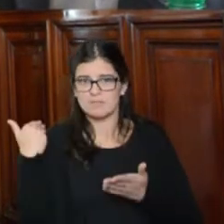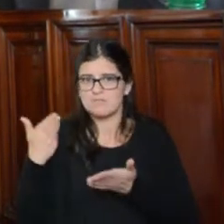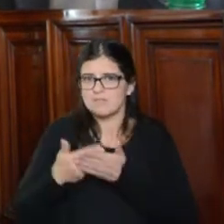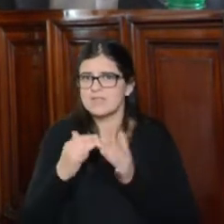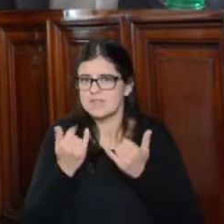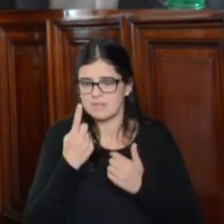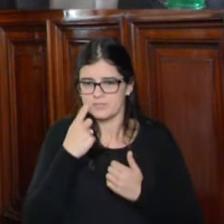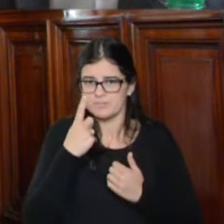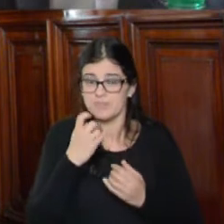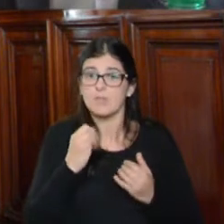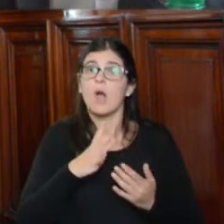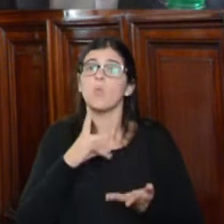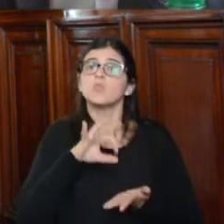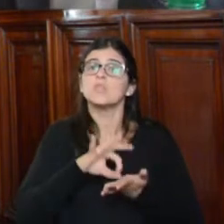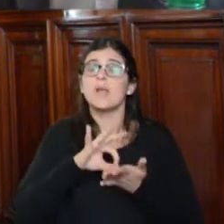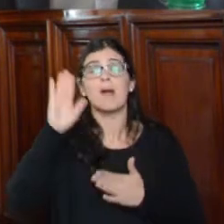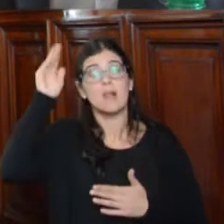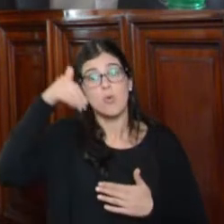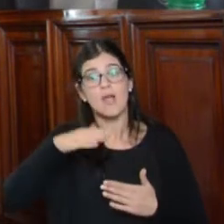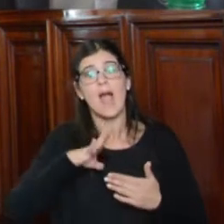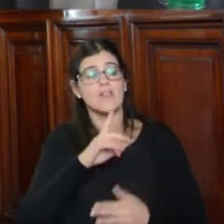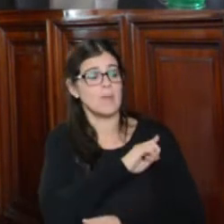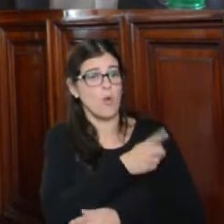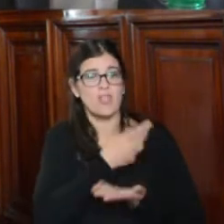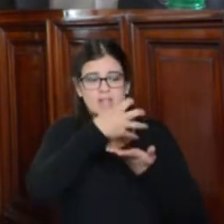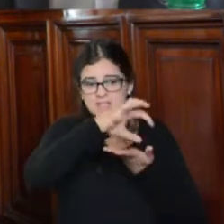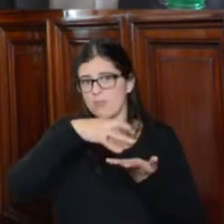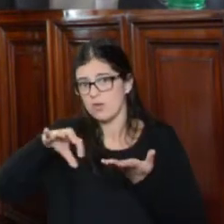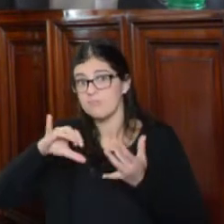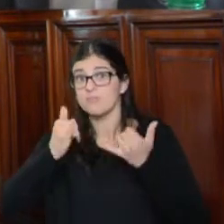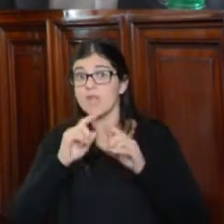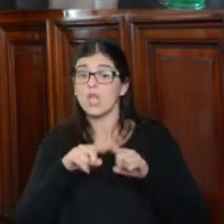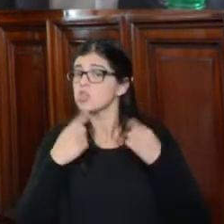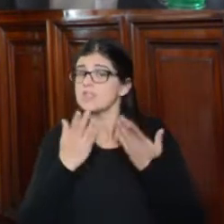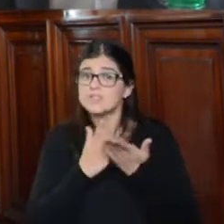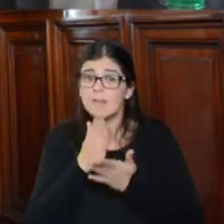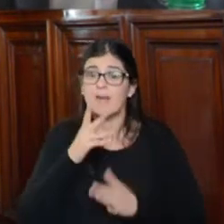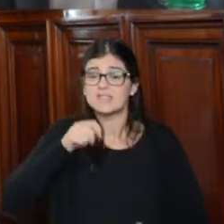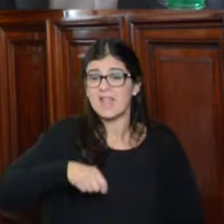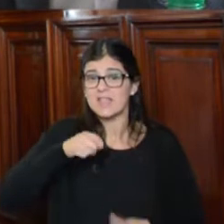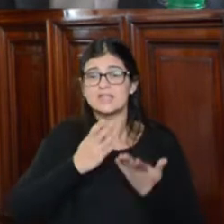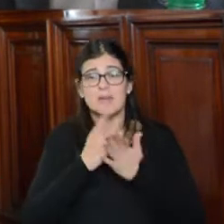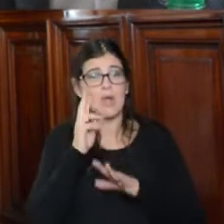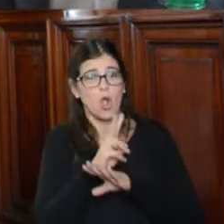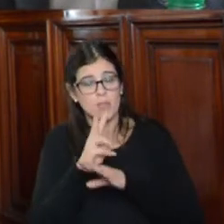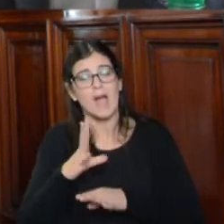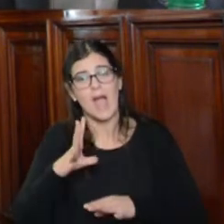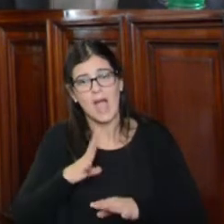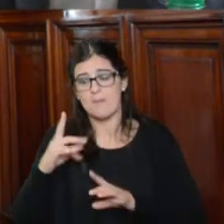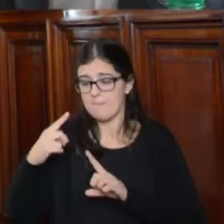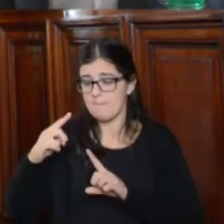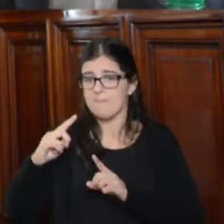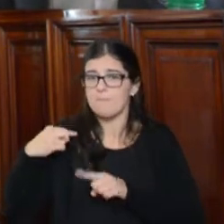tenemos un sistema republicano de división de poderes y todas nuestras sentencias son controladas, tienen procedimientos